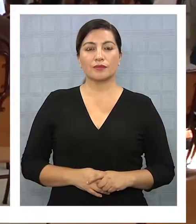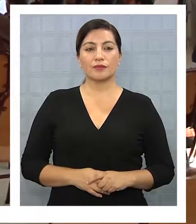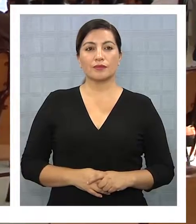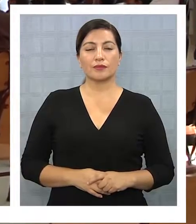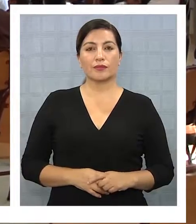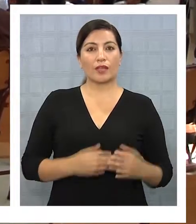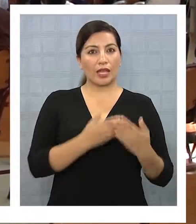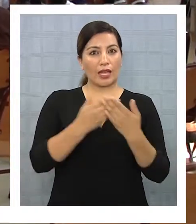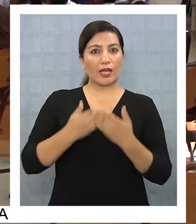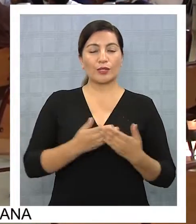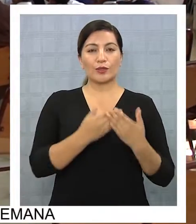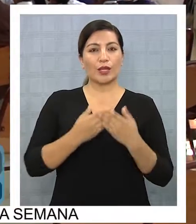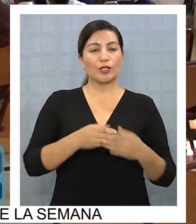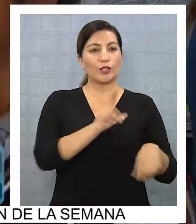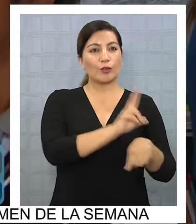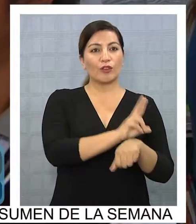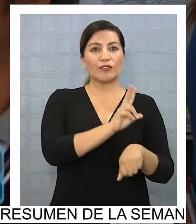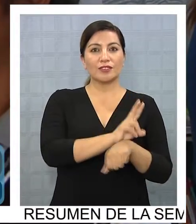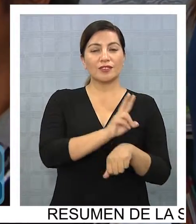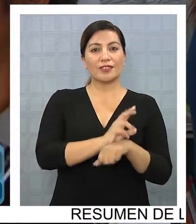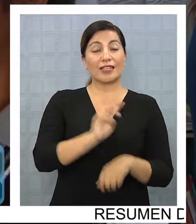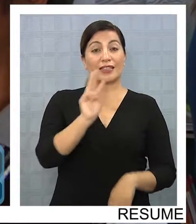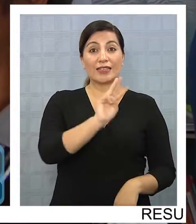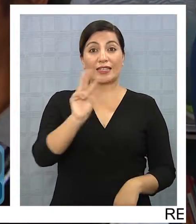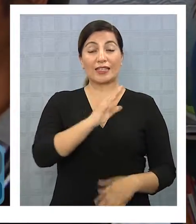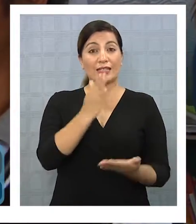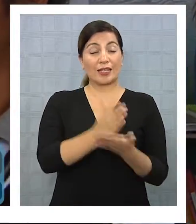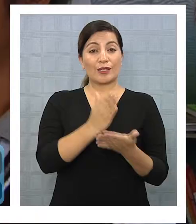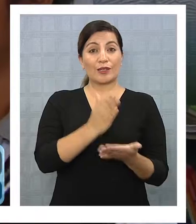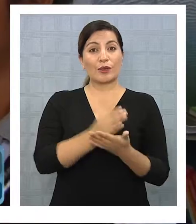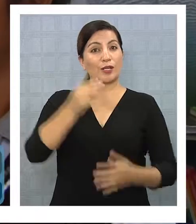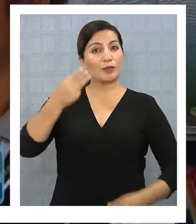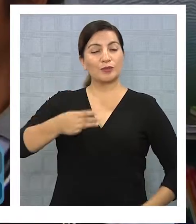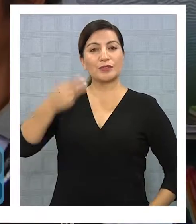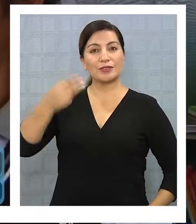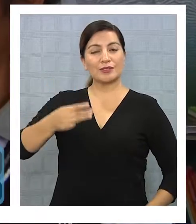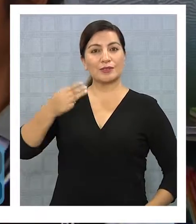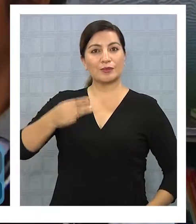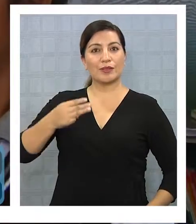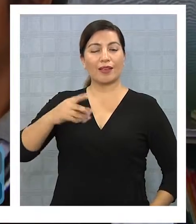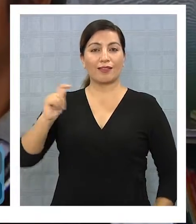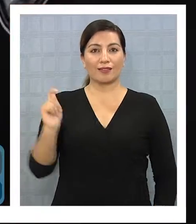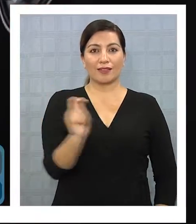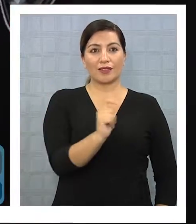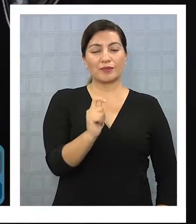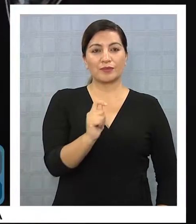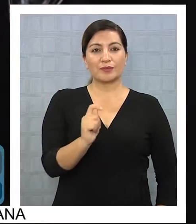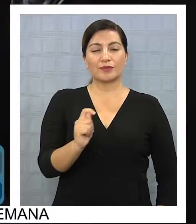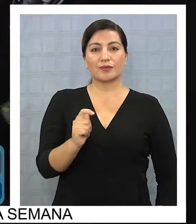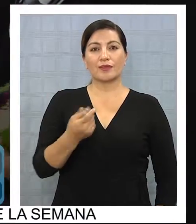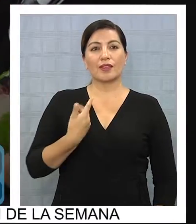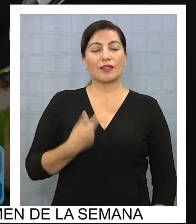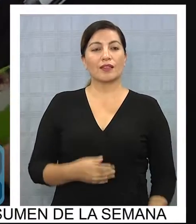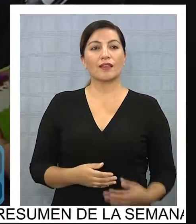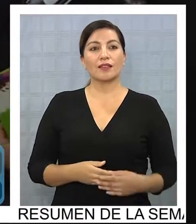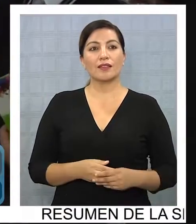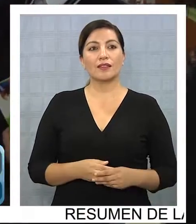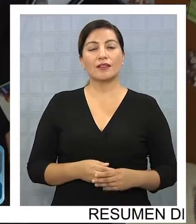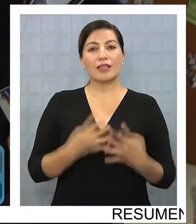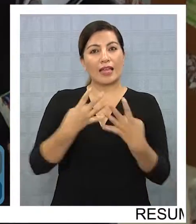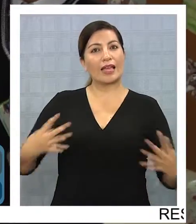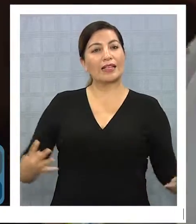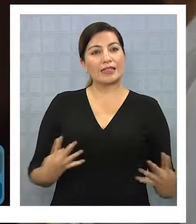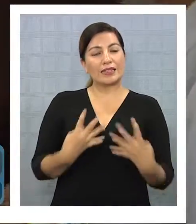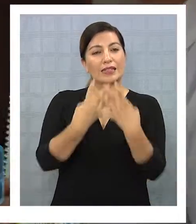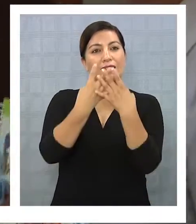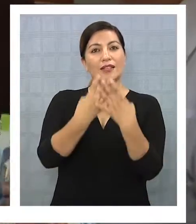Alumnos y profesores de 33 establecimientos educacionales municipalizados de Tarabacá, integrantes de la red de apoyo